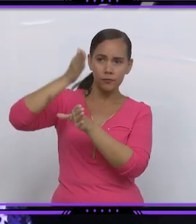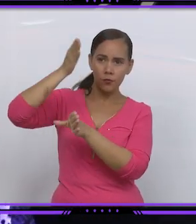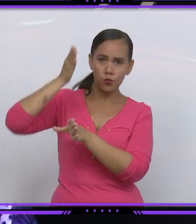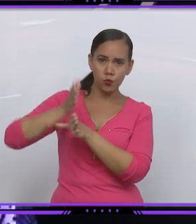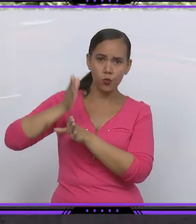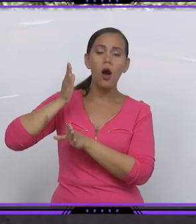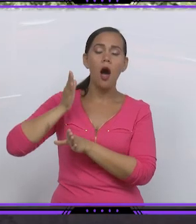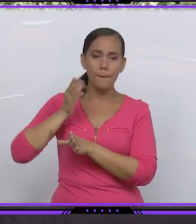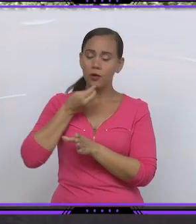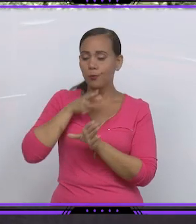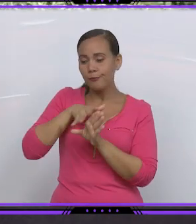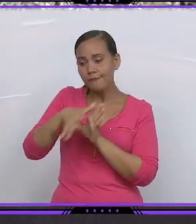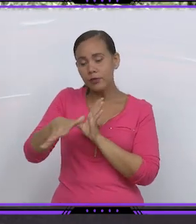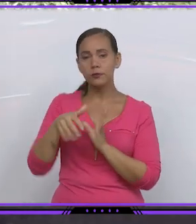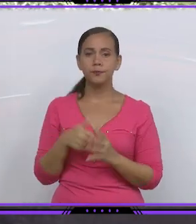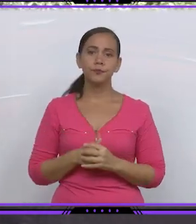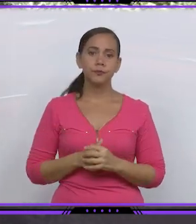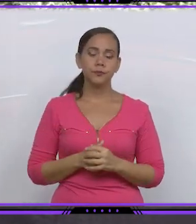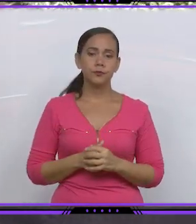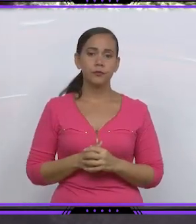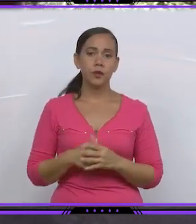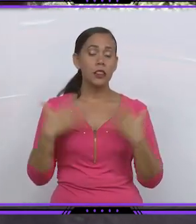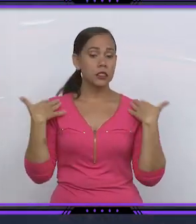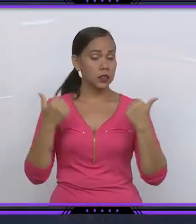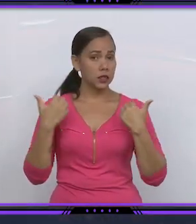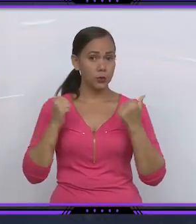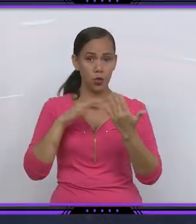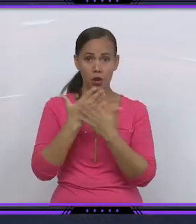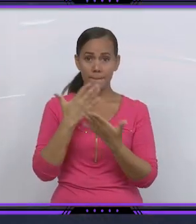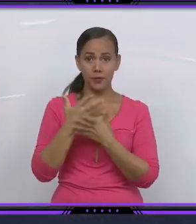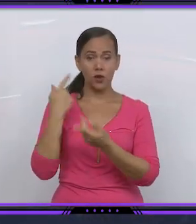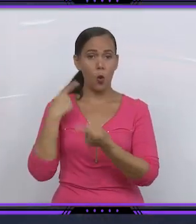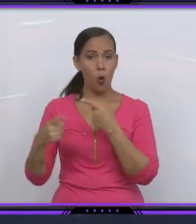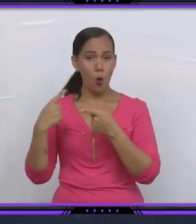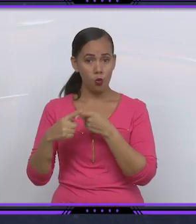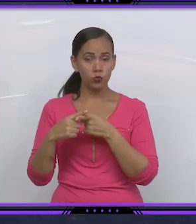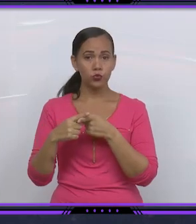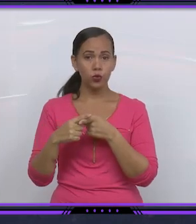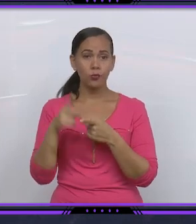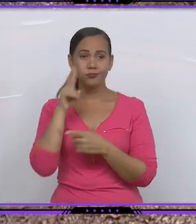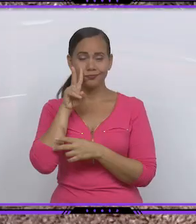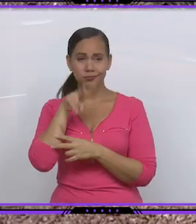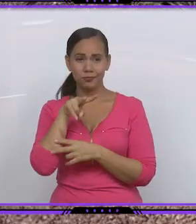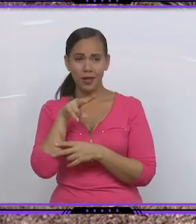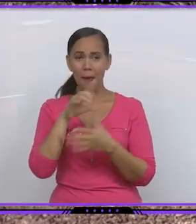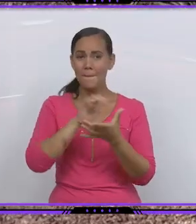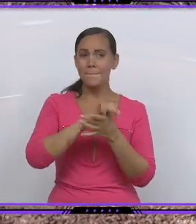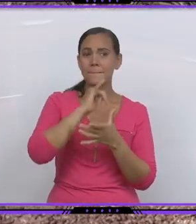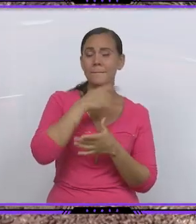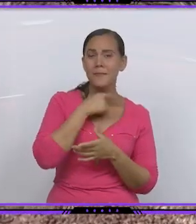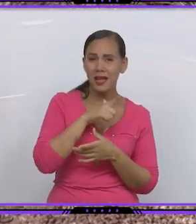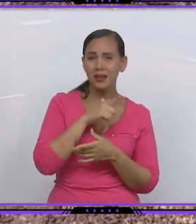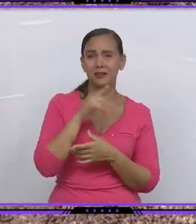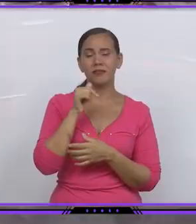siga vertiendo para la Playa Larga. Directivos de la empresa y especialistas del Sigma que monitorearon el agua aclaran que la mezcla de miel con el vital líquido